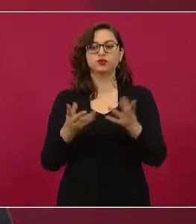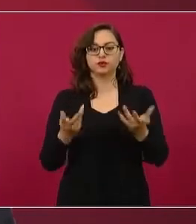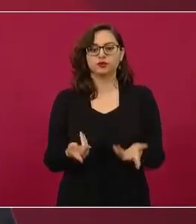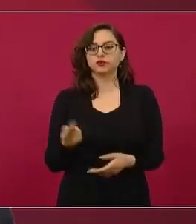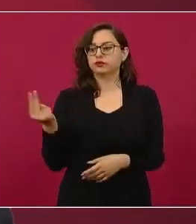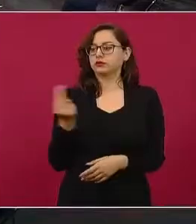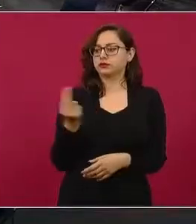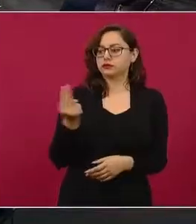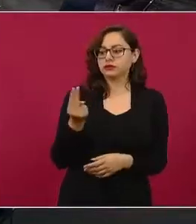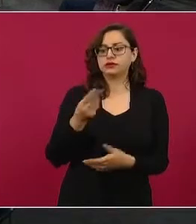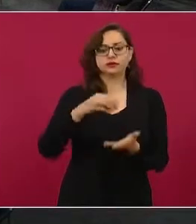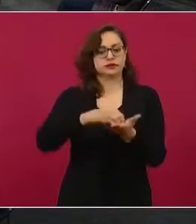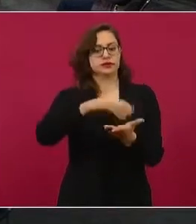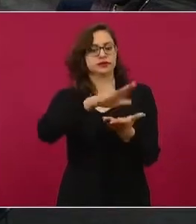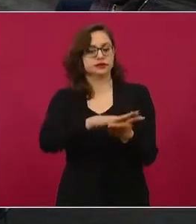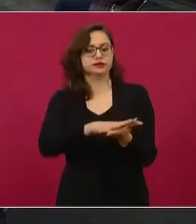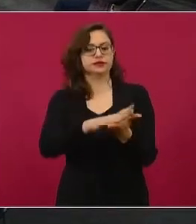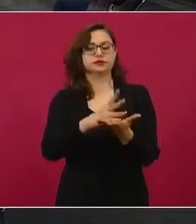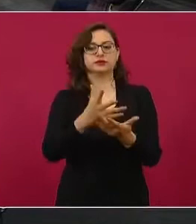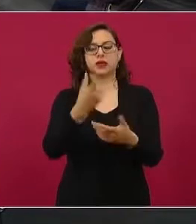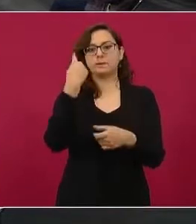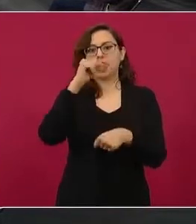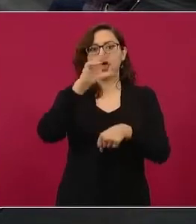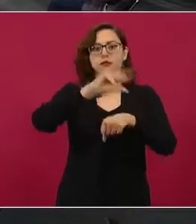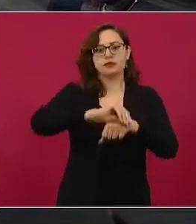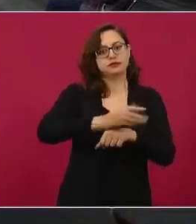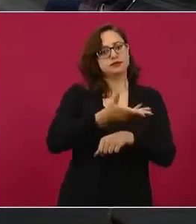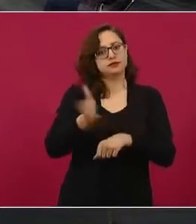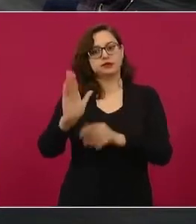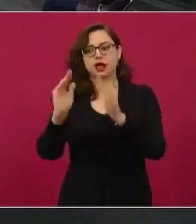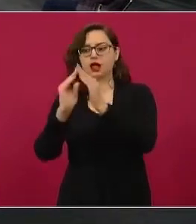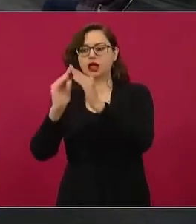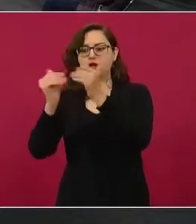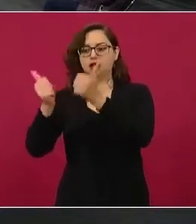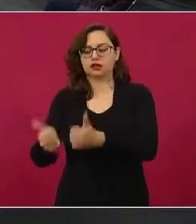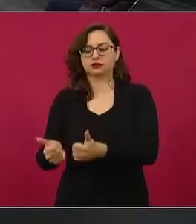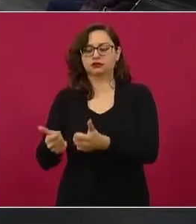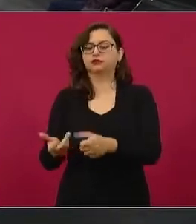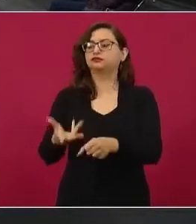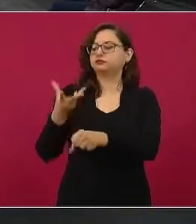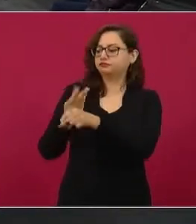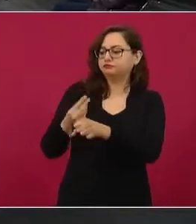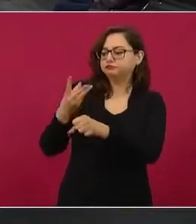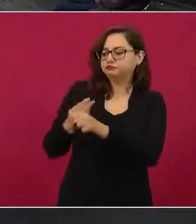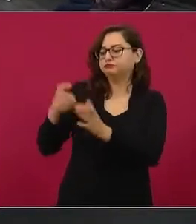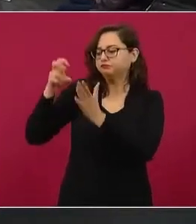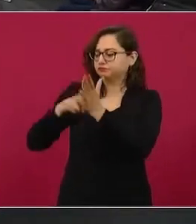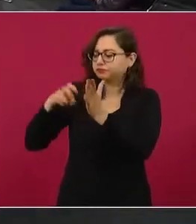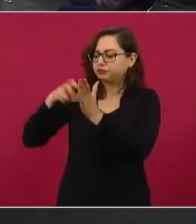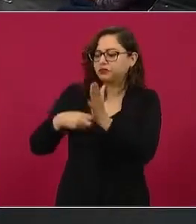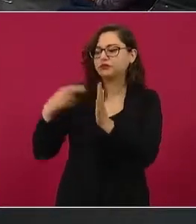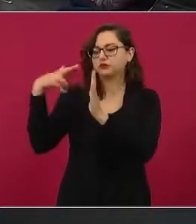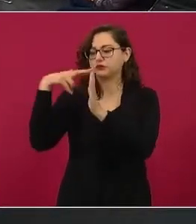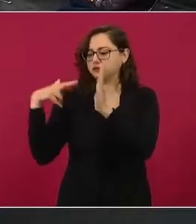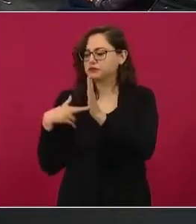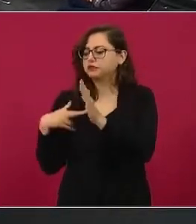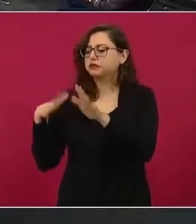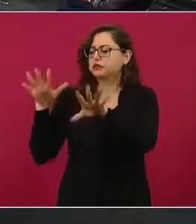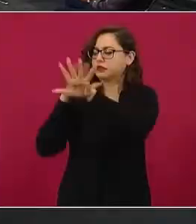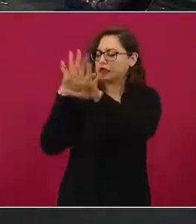registro de incapacidad laboral. Se enmendaron varios protocolos, como ya señalaba el secretario de Gobernación,